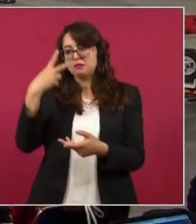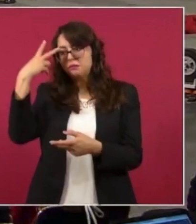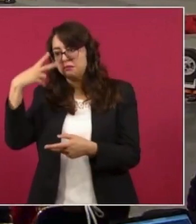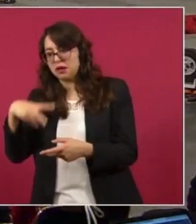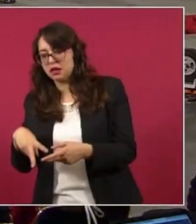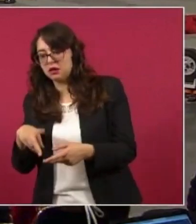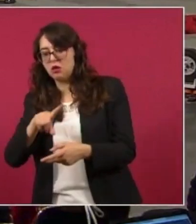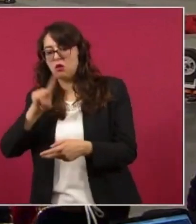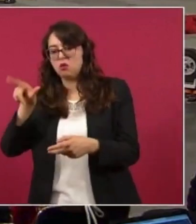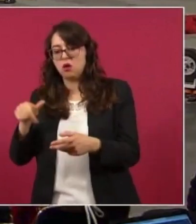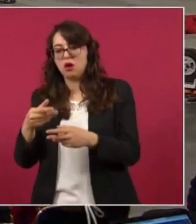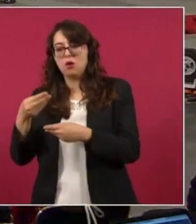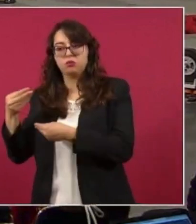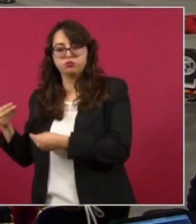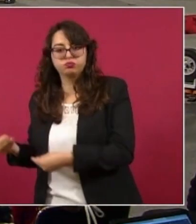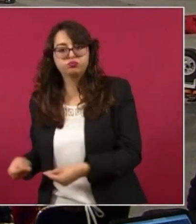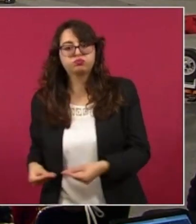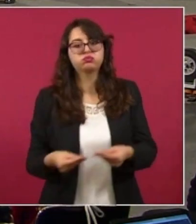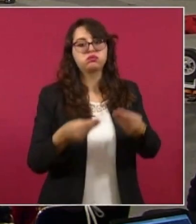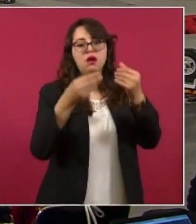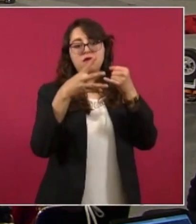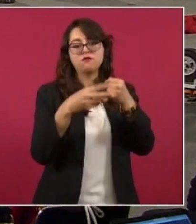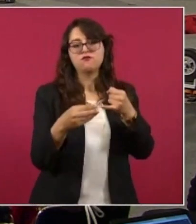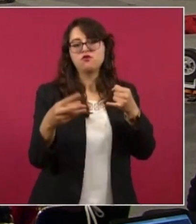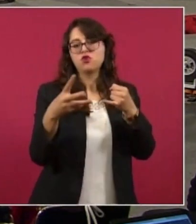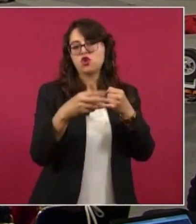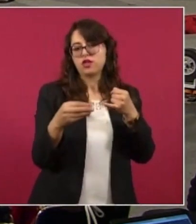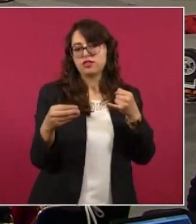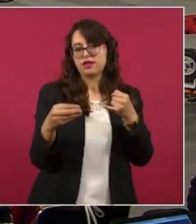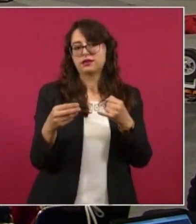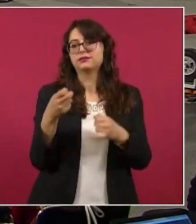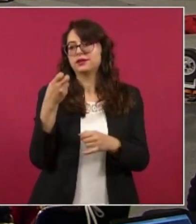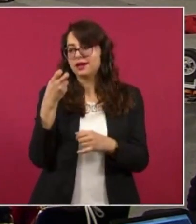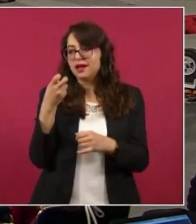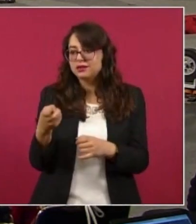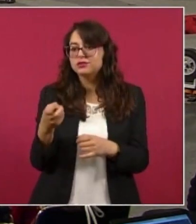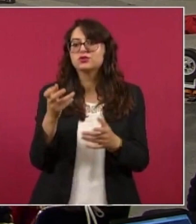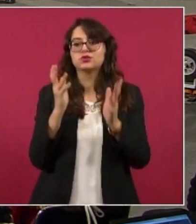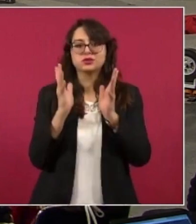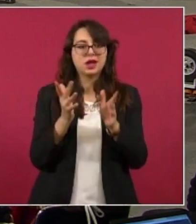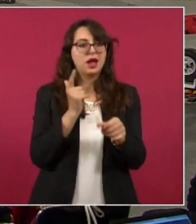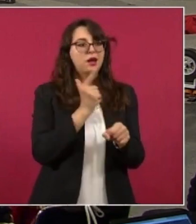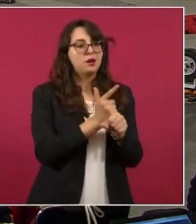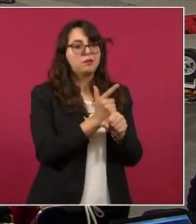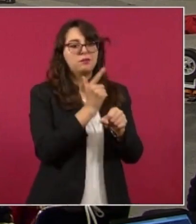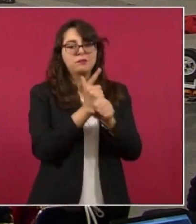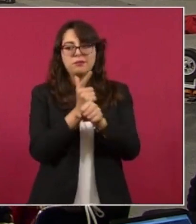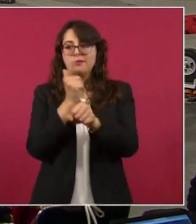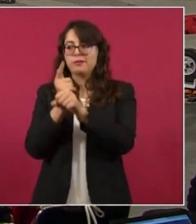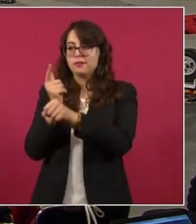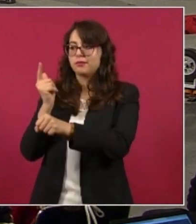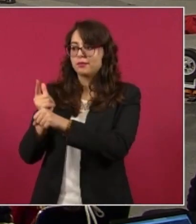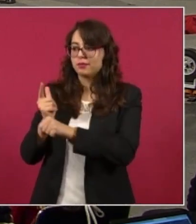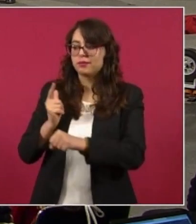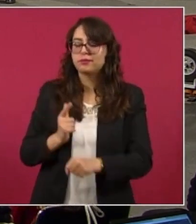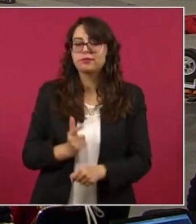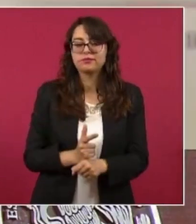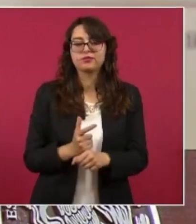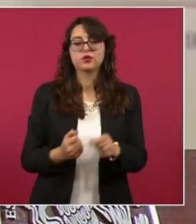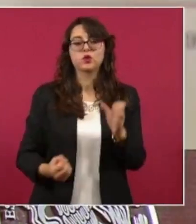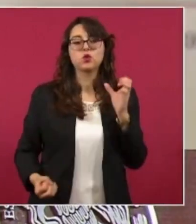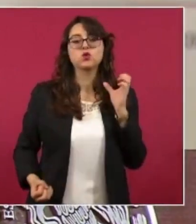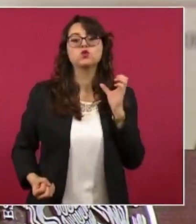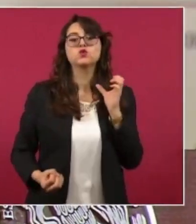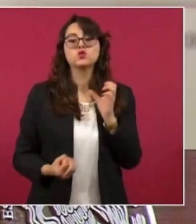Estas son leyes que han ido abriéndose paso en el mundo, son elementos nuevos de estos sistemas de